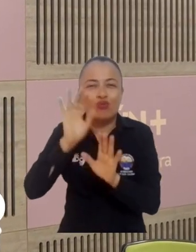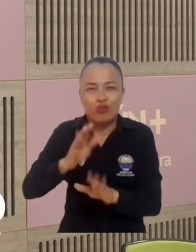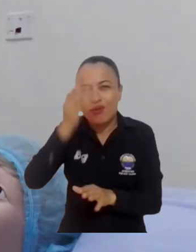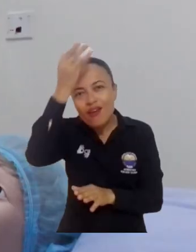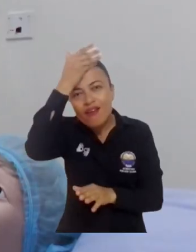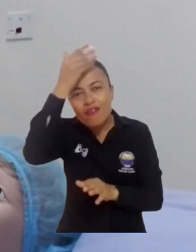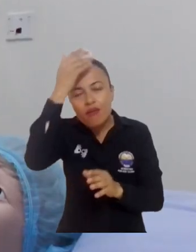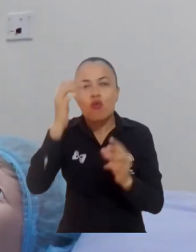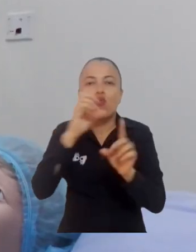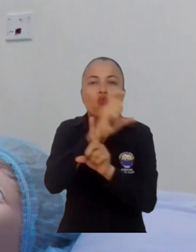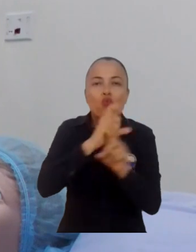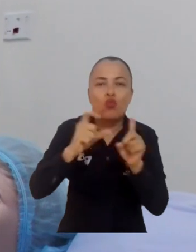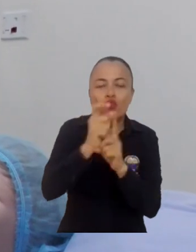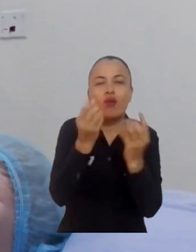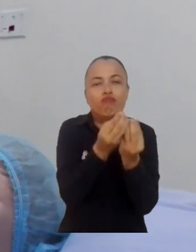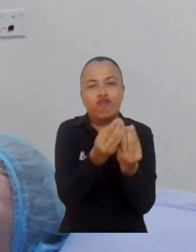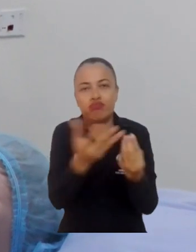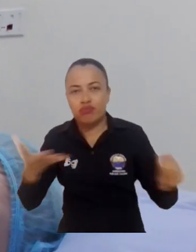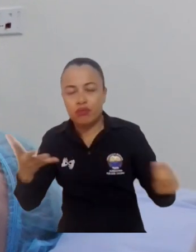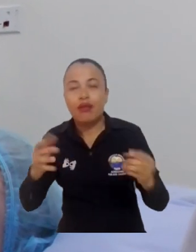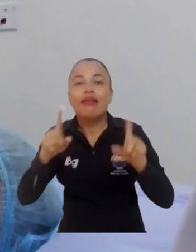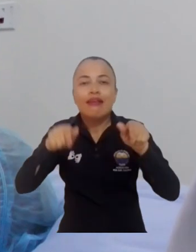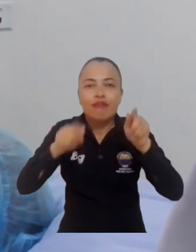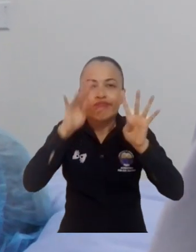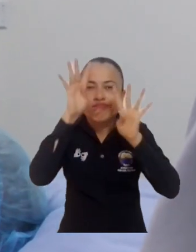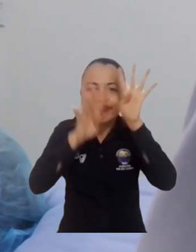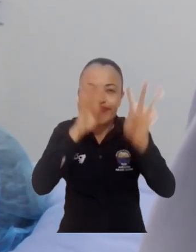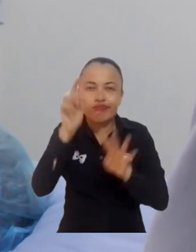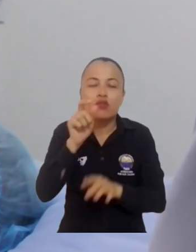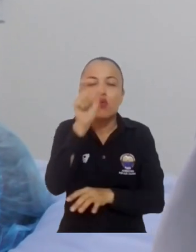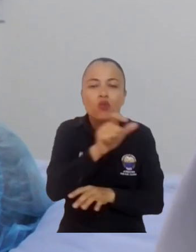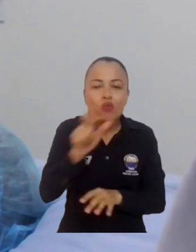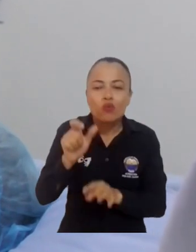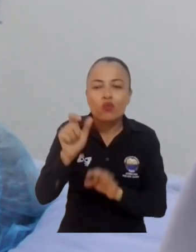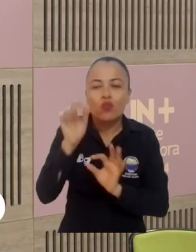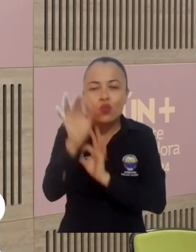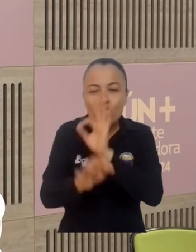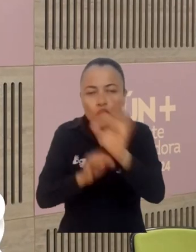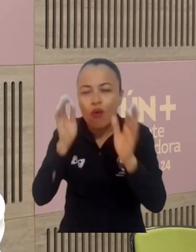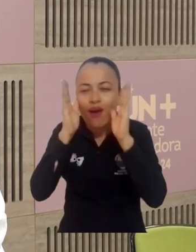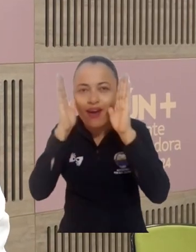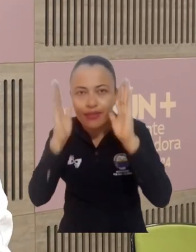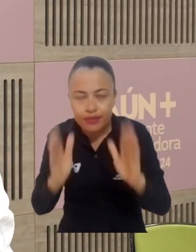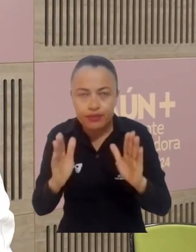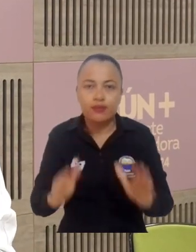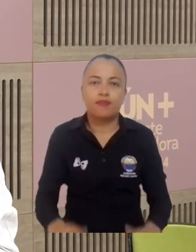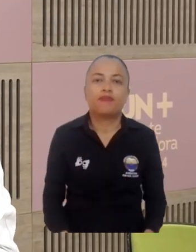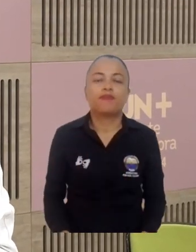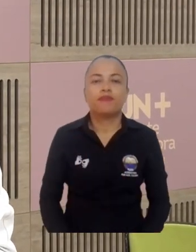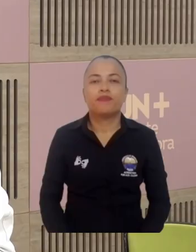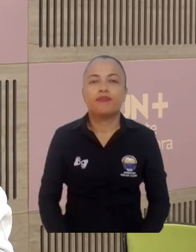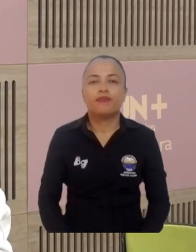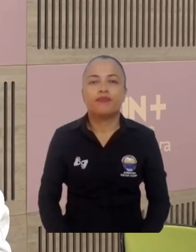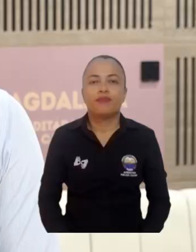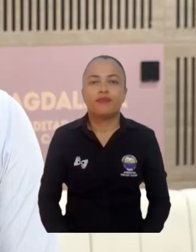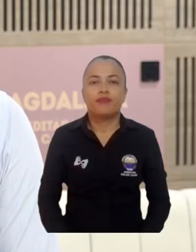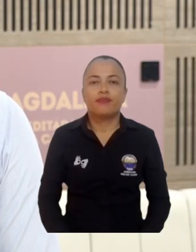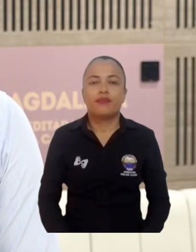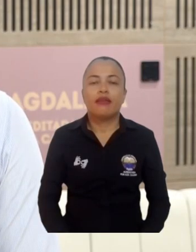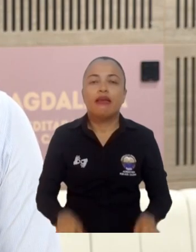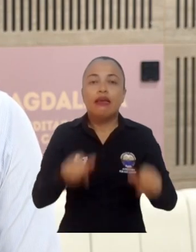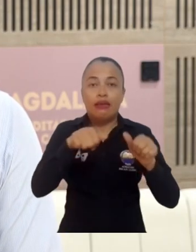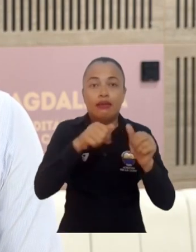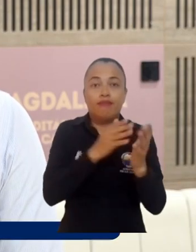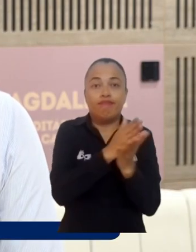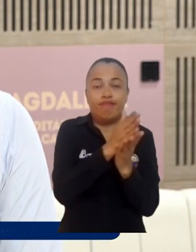transcultural o la etnoculturalidad, así como también la innovación en el cuidado y todo lo relacionado con cuidado humanizado. Este